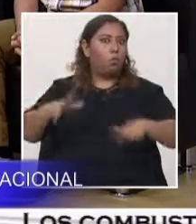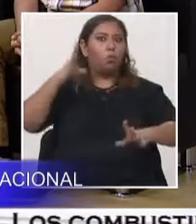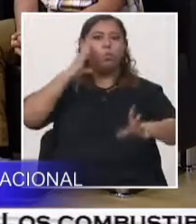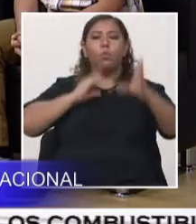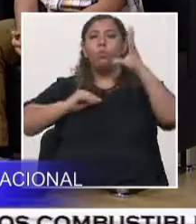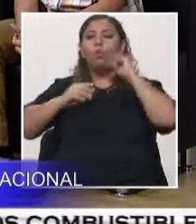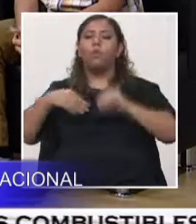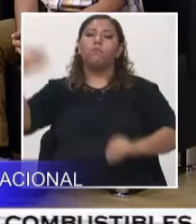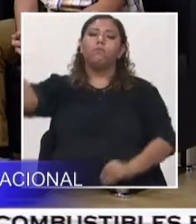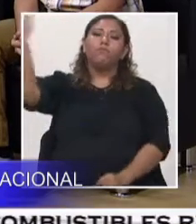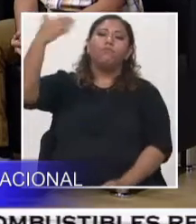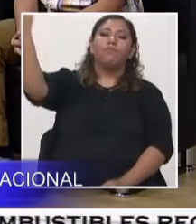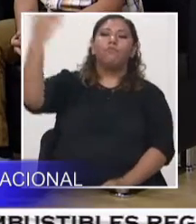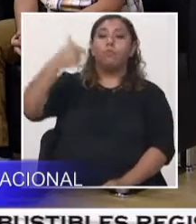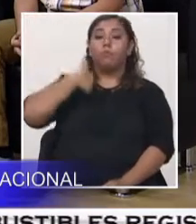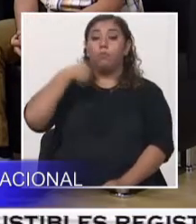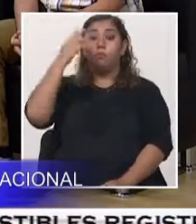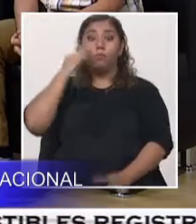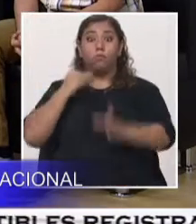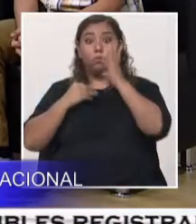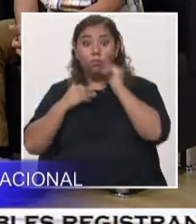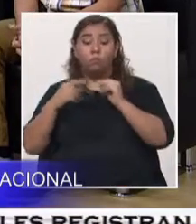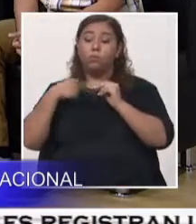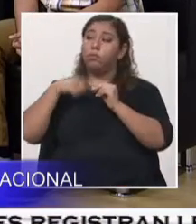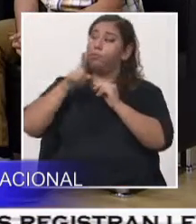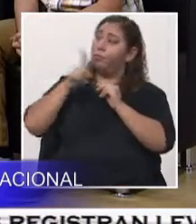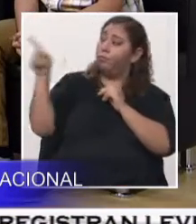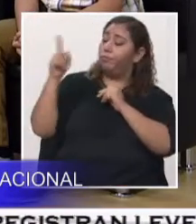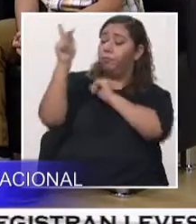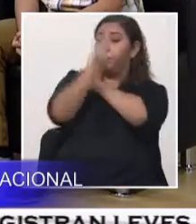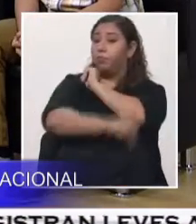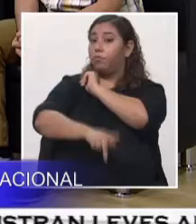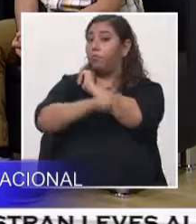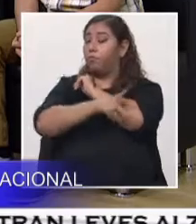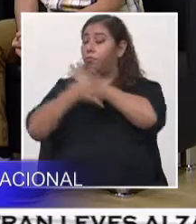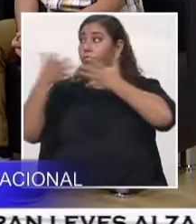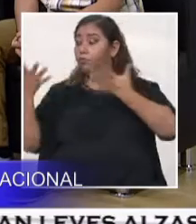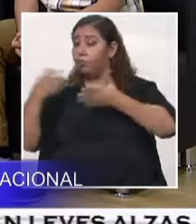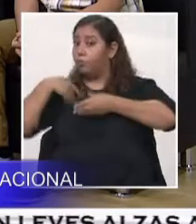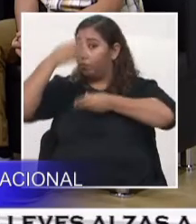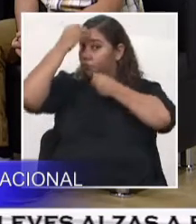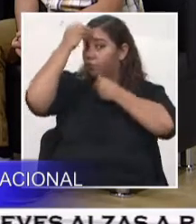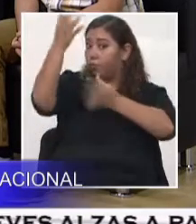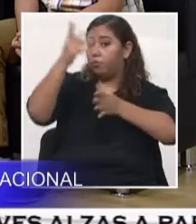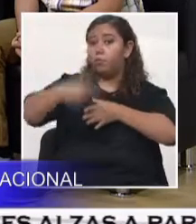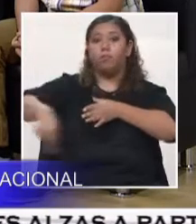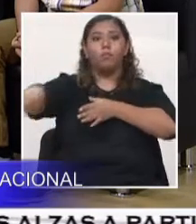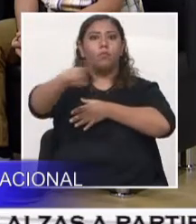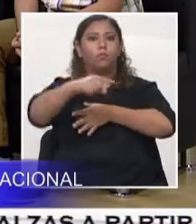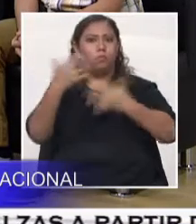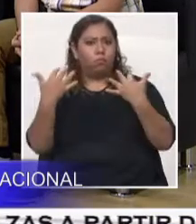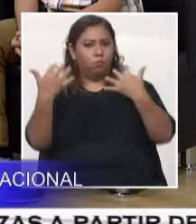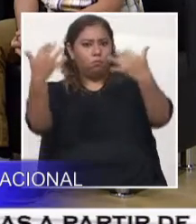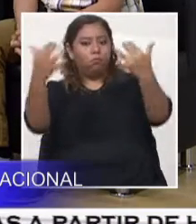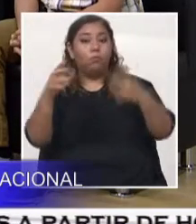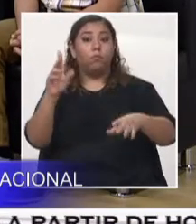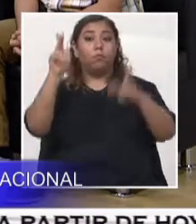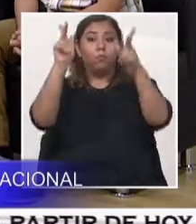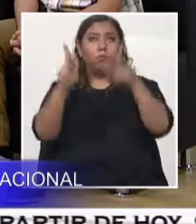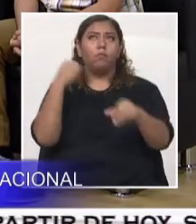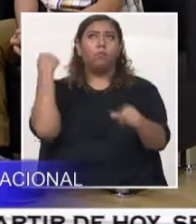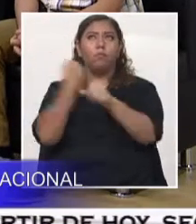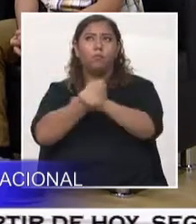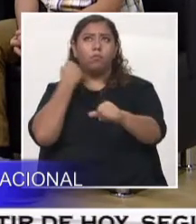compartir esas experiencias, el poder compartir con los mineros, porque van a haber mineros ahí. Entonces, esa experiencia,